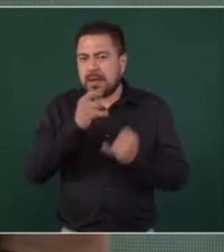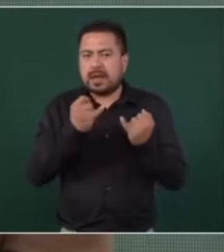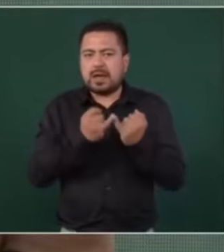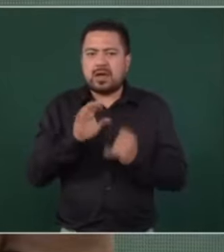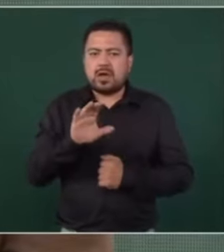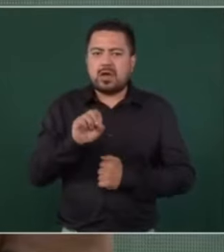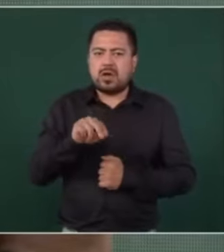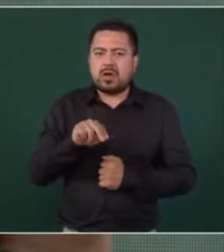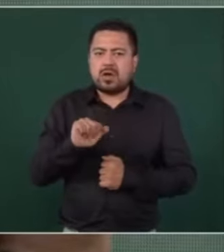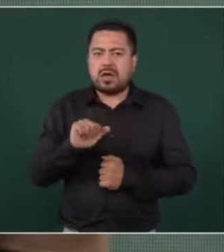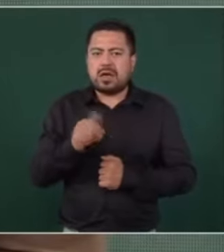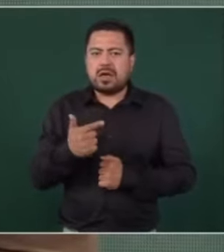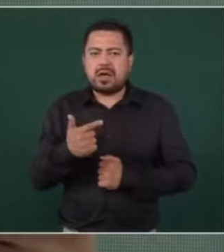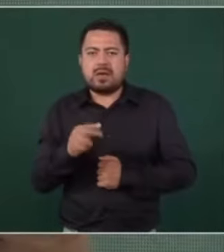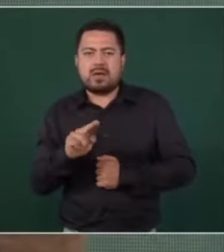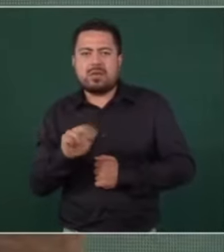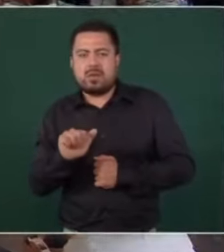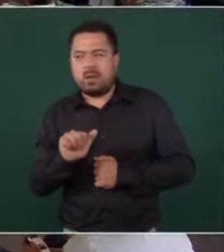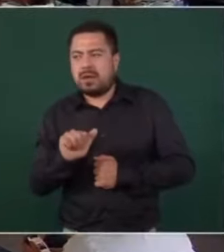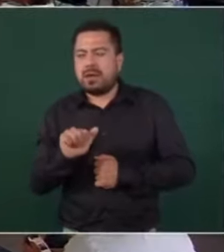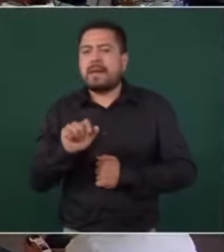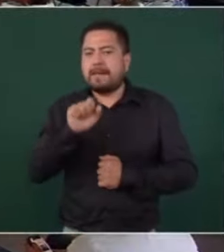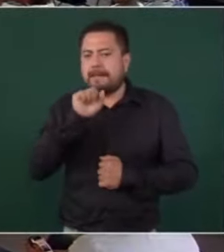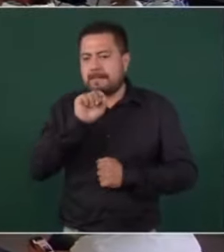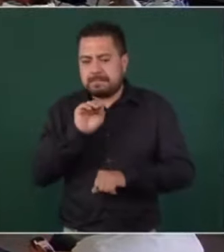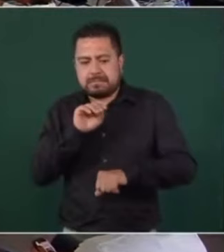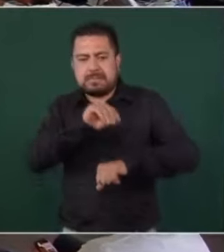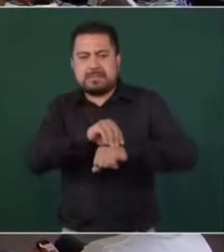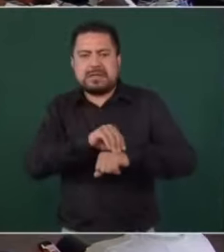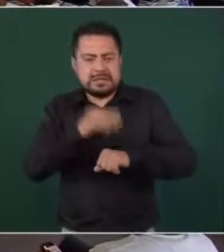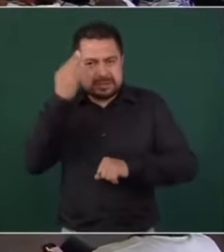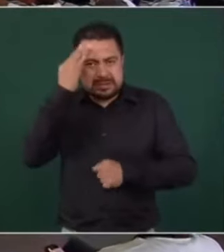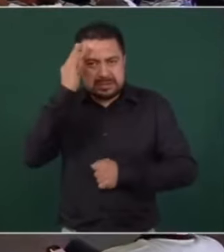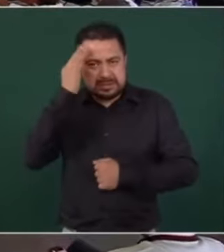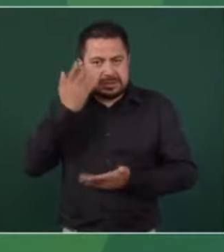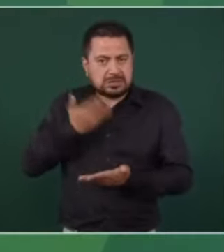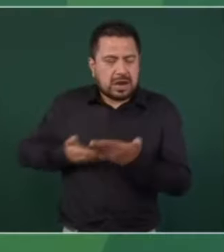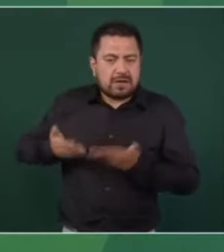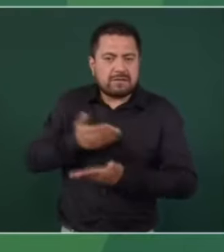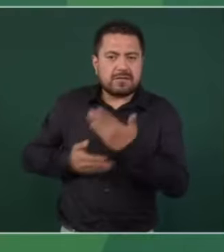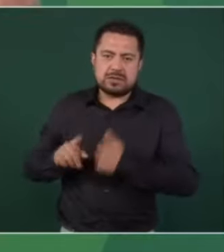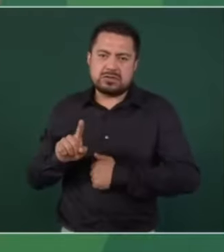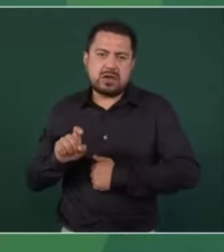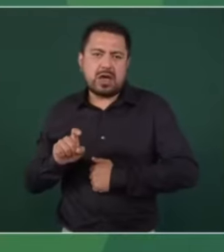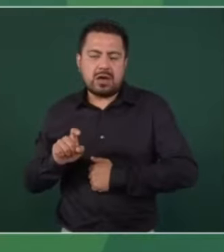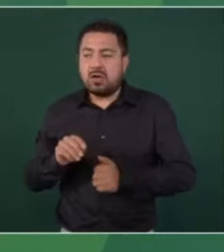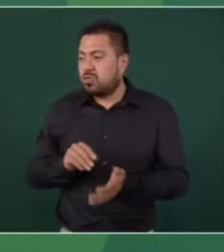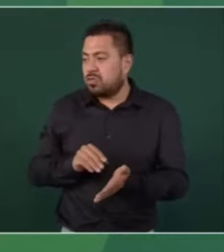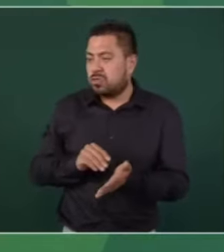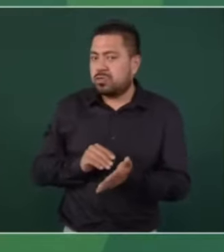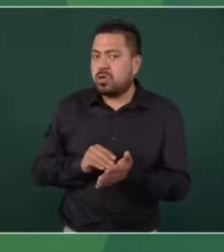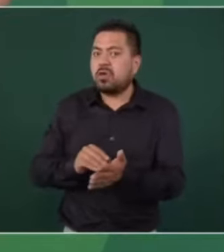del Agua, el restablecer el servicio de agua y todavía